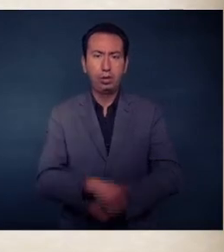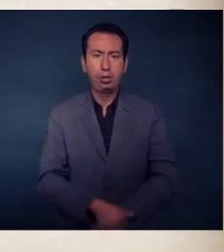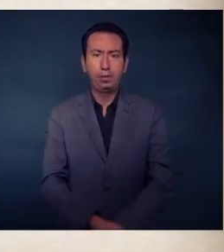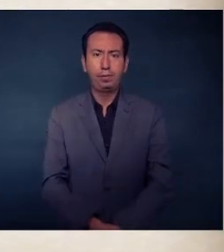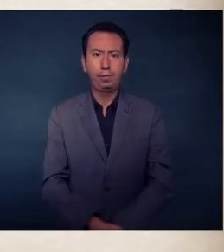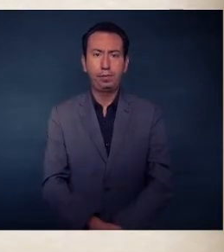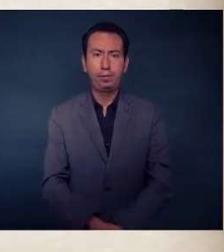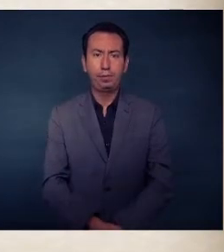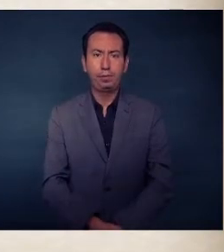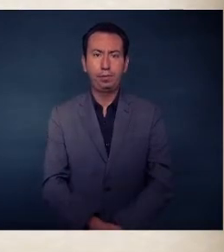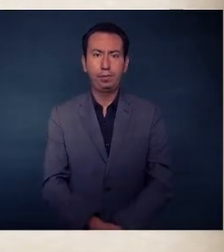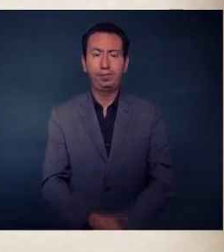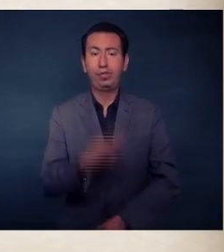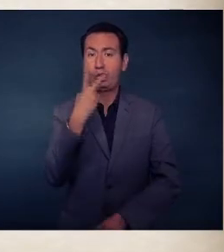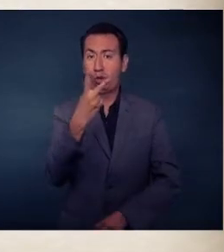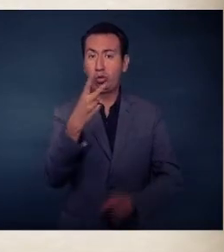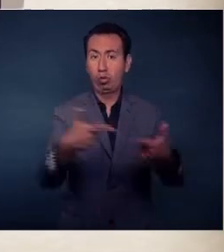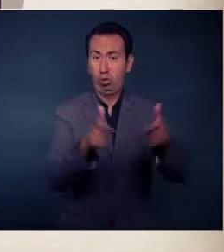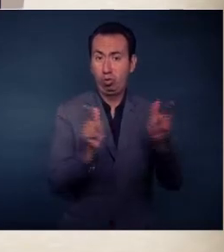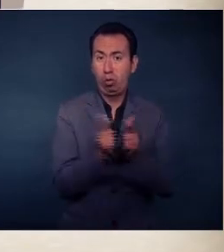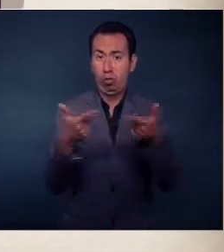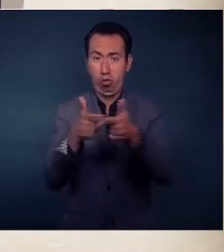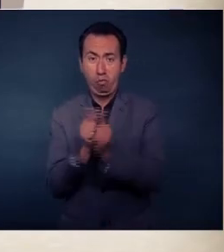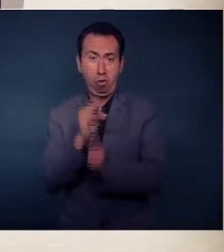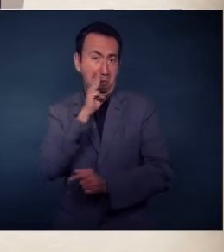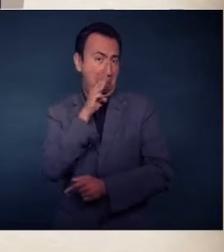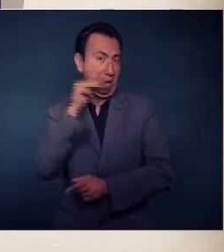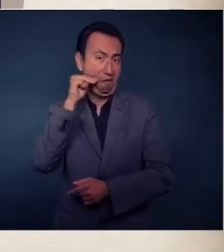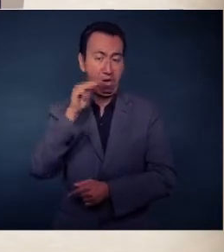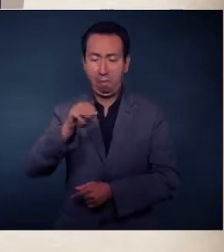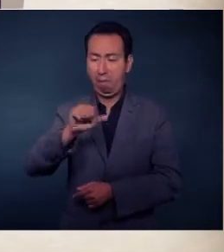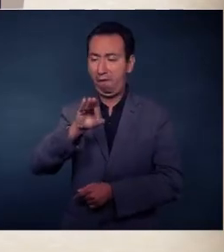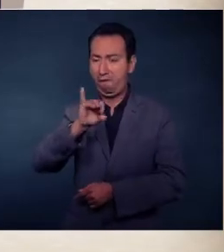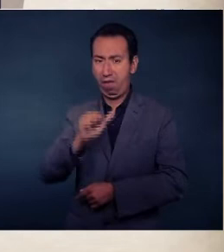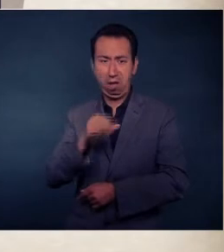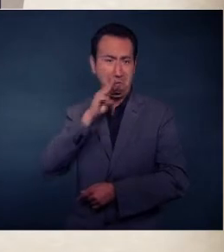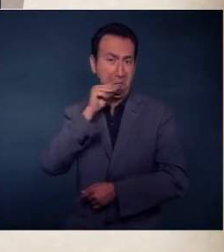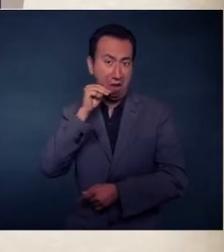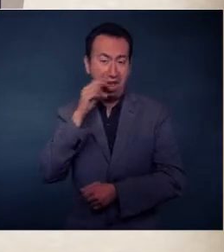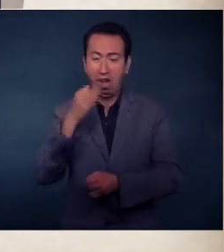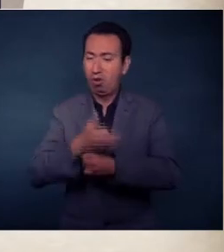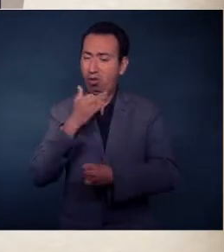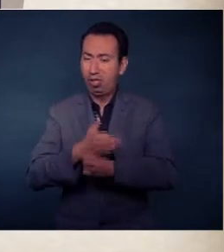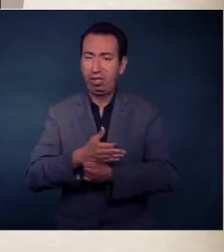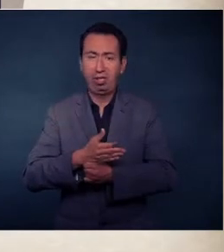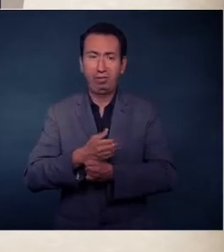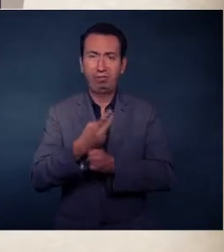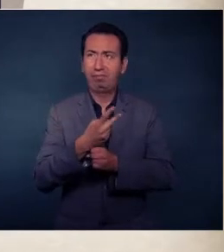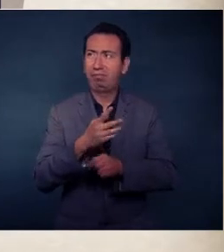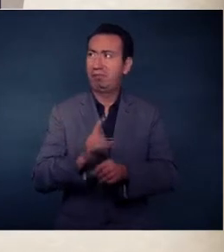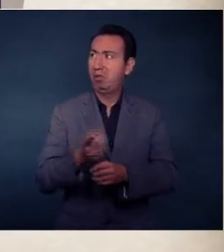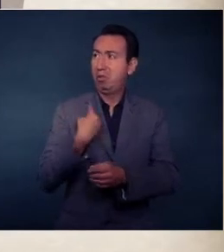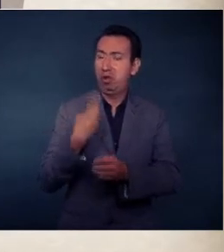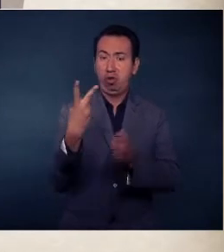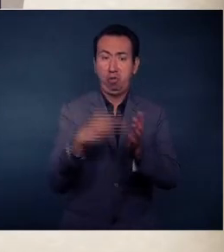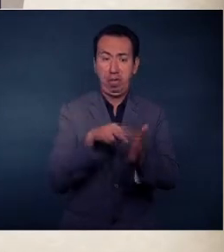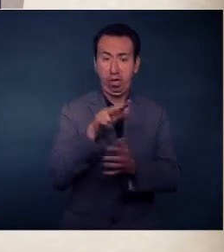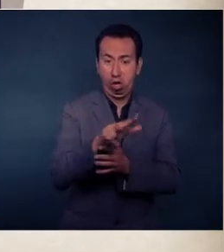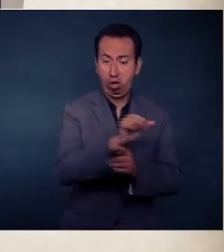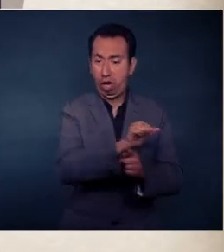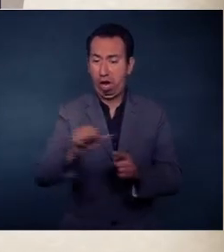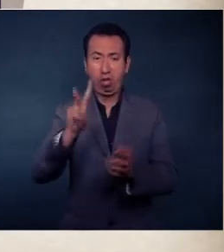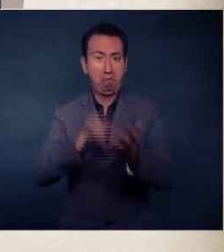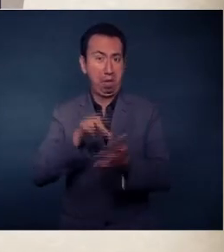Hay dos grupos delincuenciales a los cuales se les está golpeando. Esto es desde el 2018-2020,